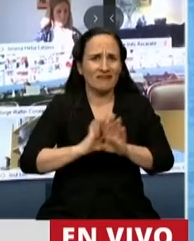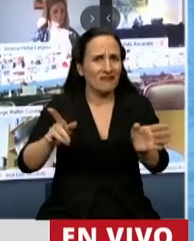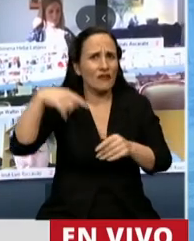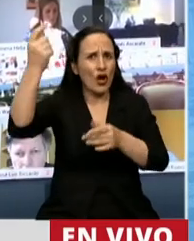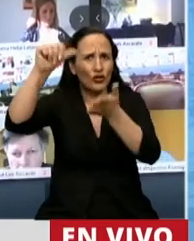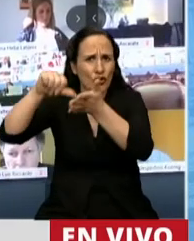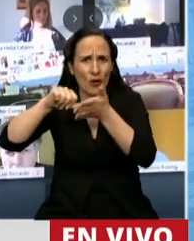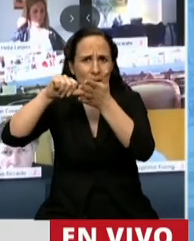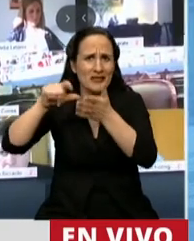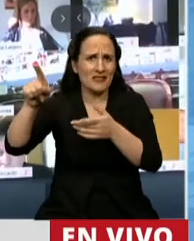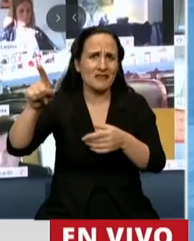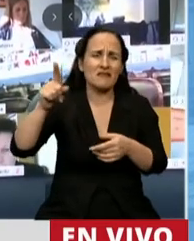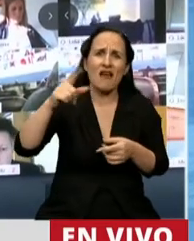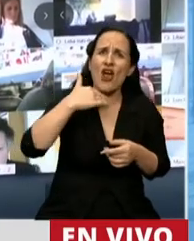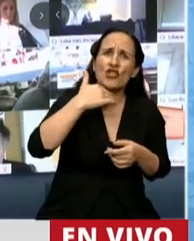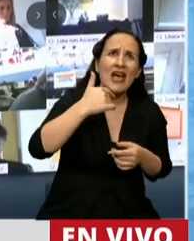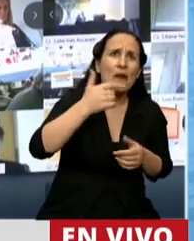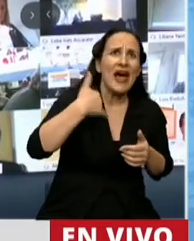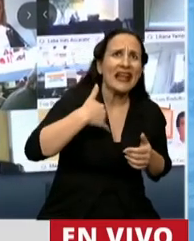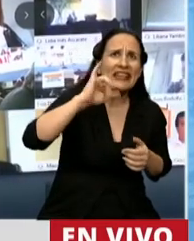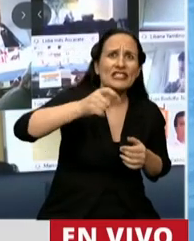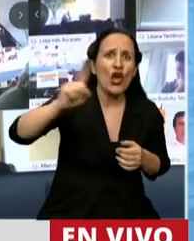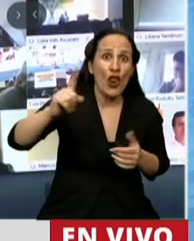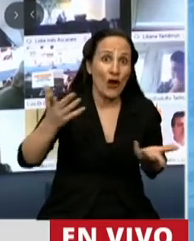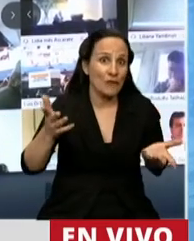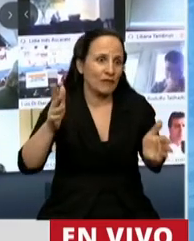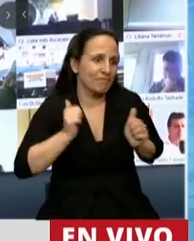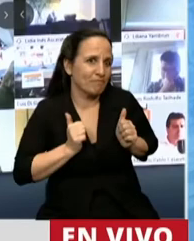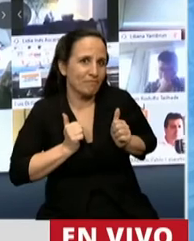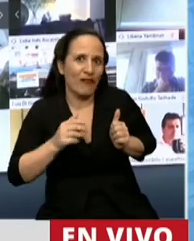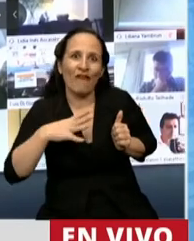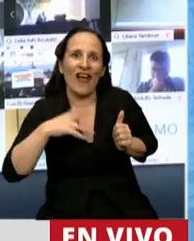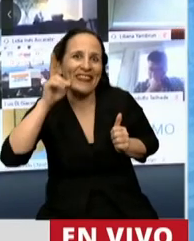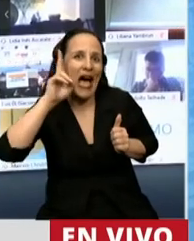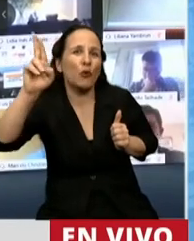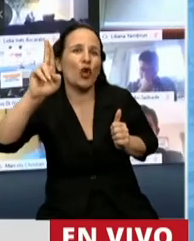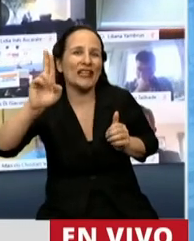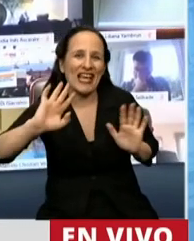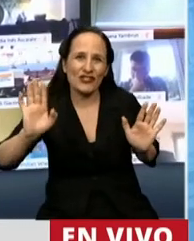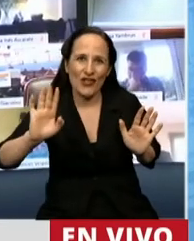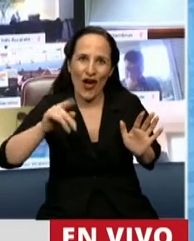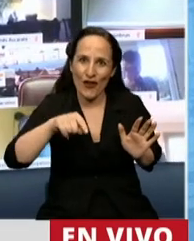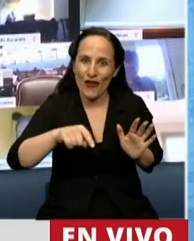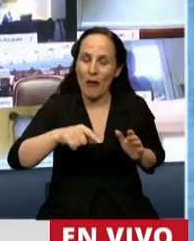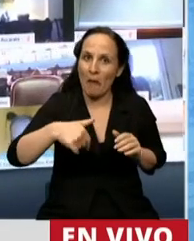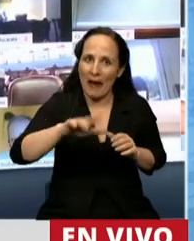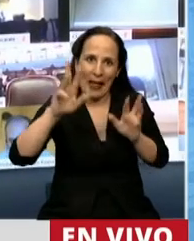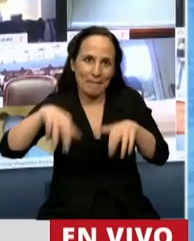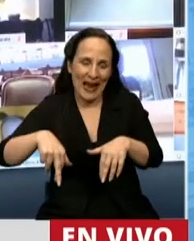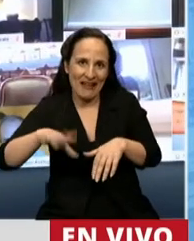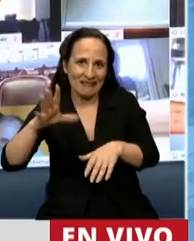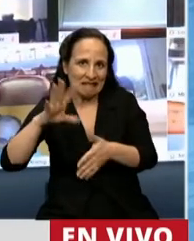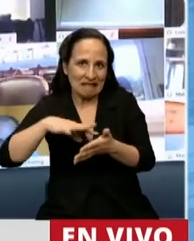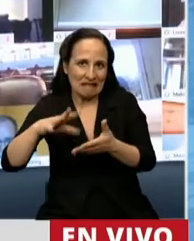extranjeras no saben si Argentina va a participar o no porque todavía no tienen la autorización al momento en que los tienen que planificar.